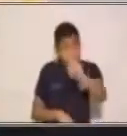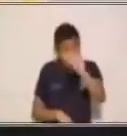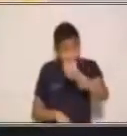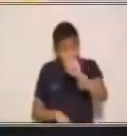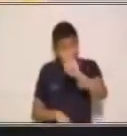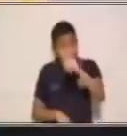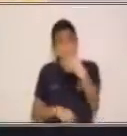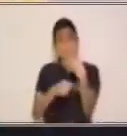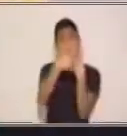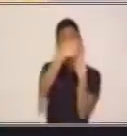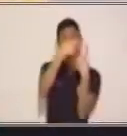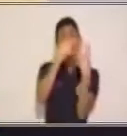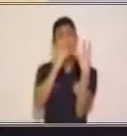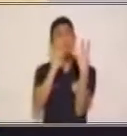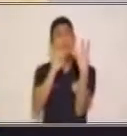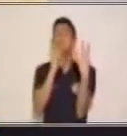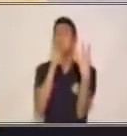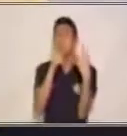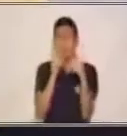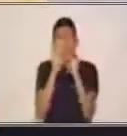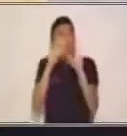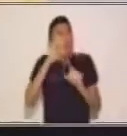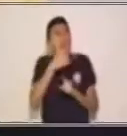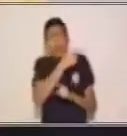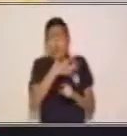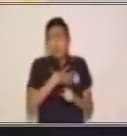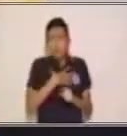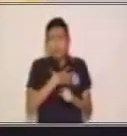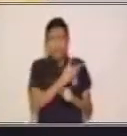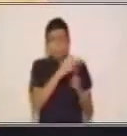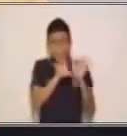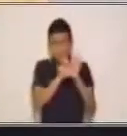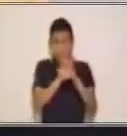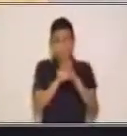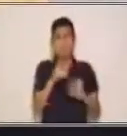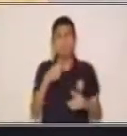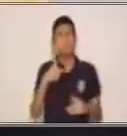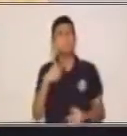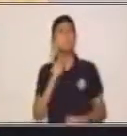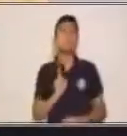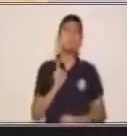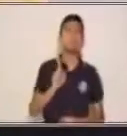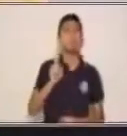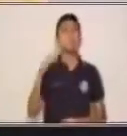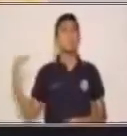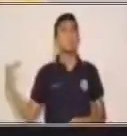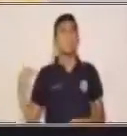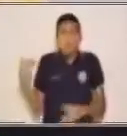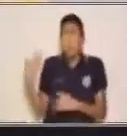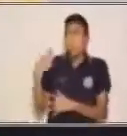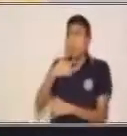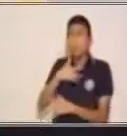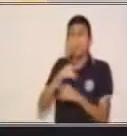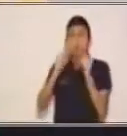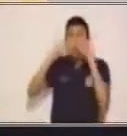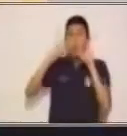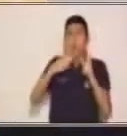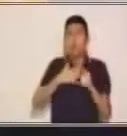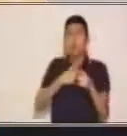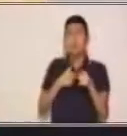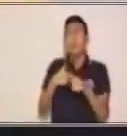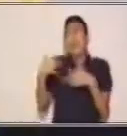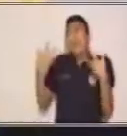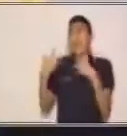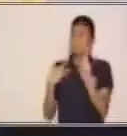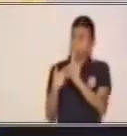exacto. Nos asustamos, ¿verdad? ¿Sentimos asombro, sorpresa? Muy